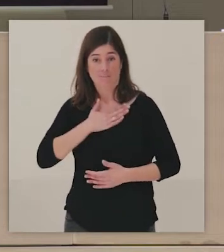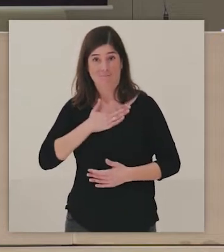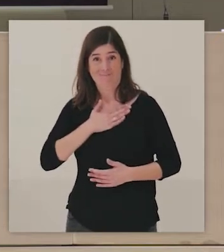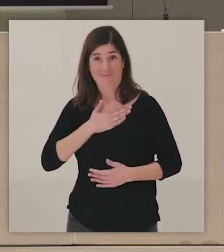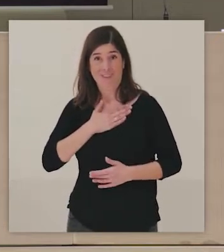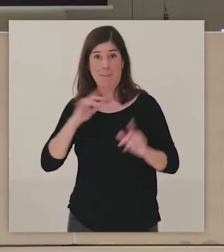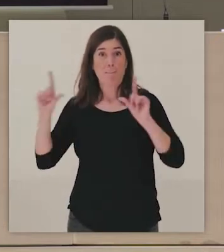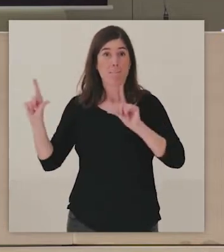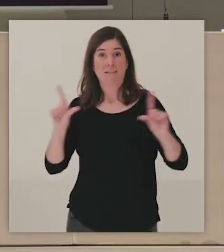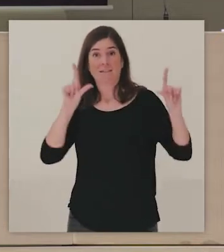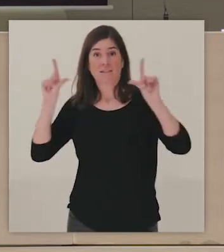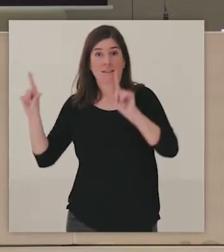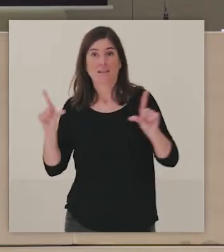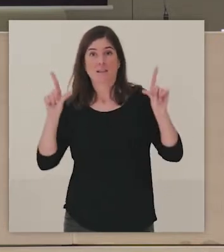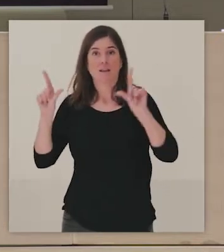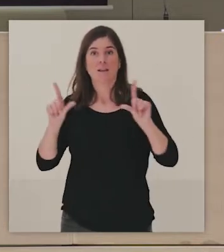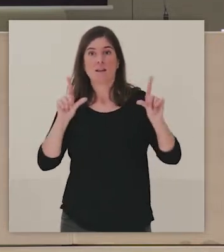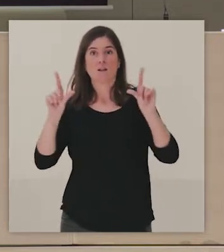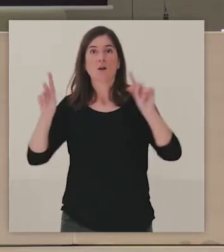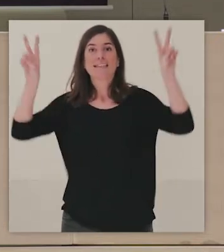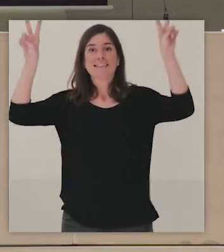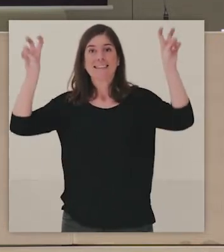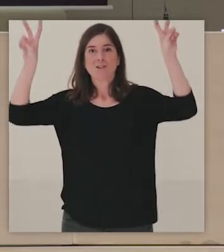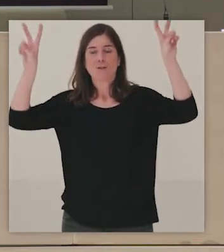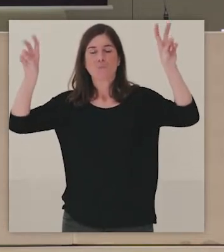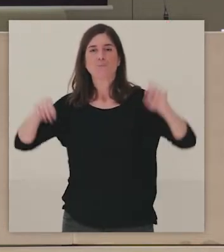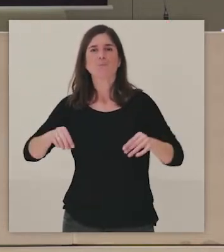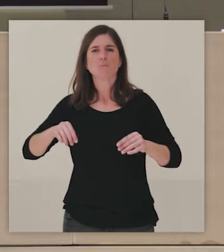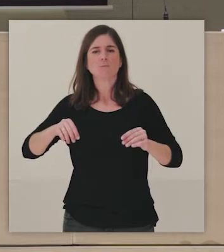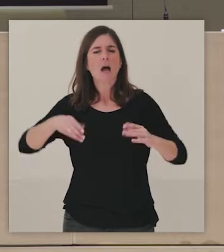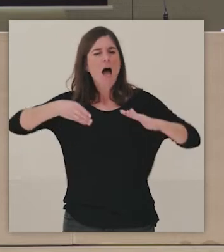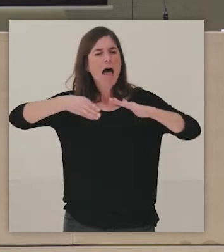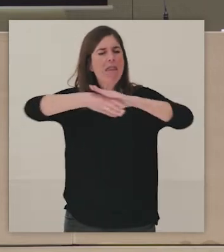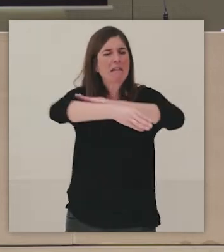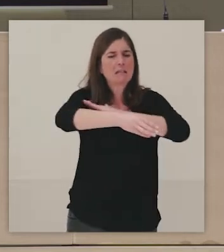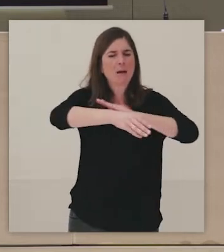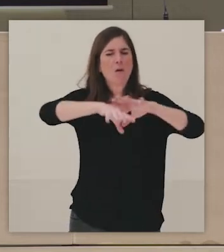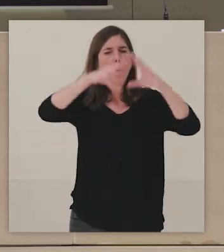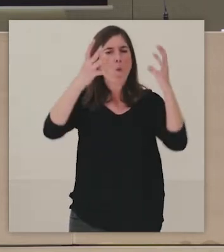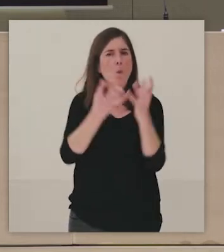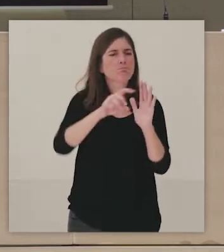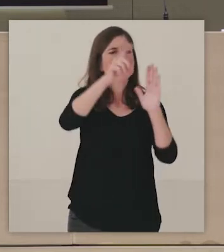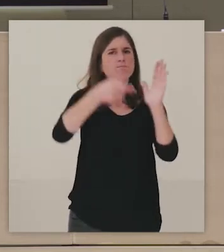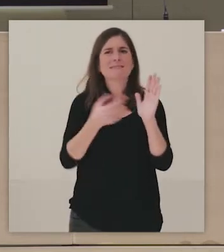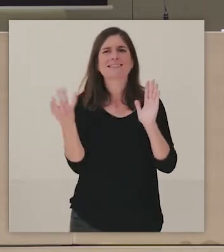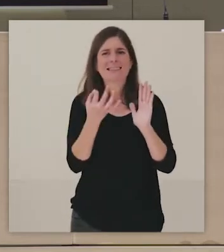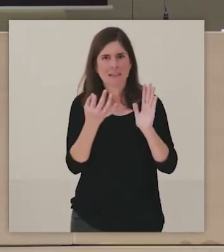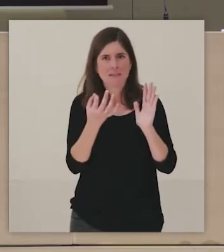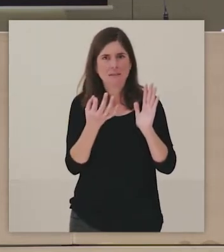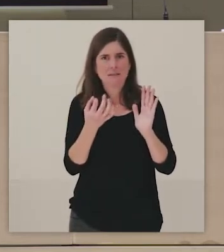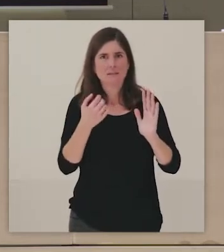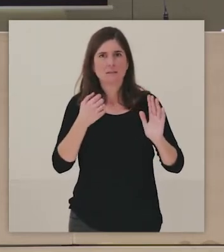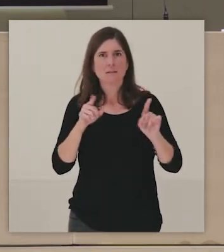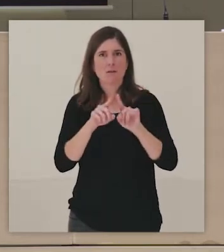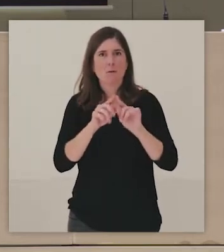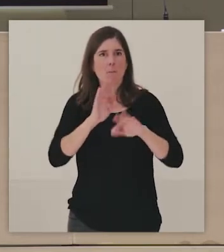Mi presentación tiene un título que es ¿qué es la accesibilidad universal? Por donde empiezo. Había como una serie de